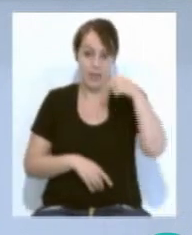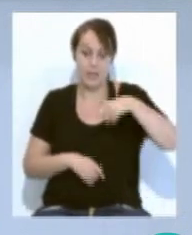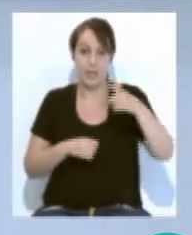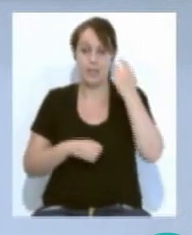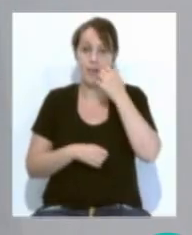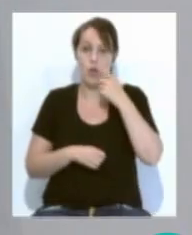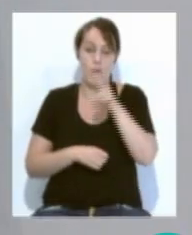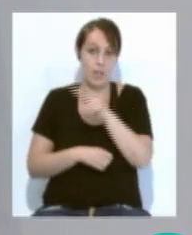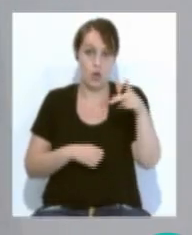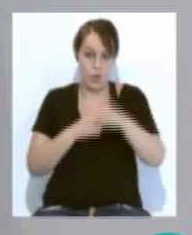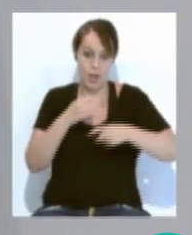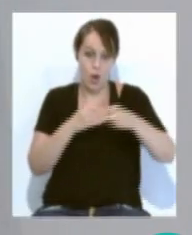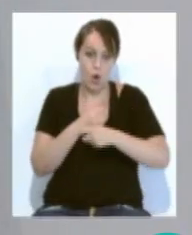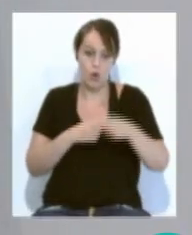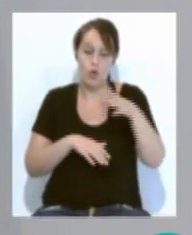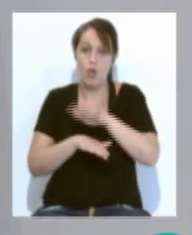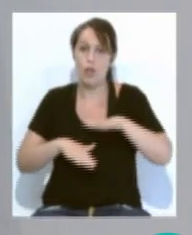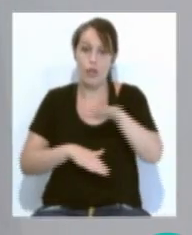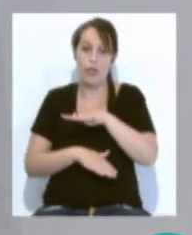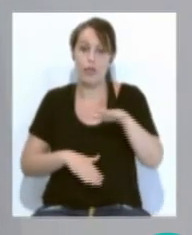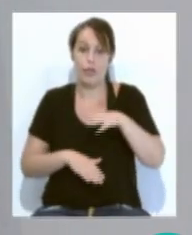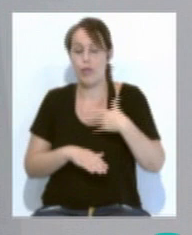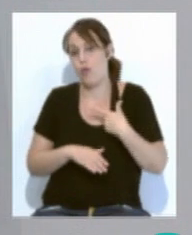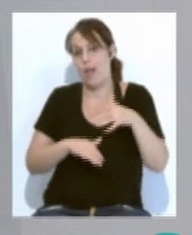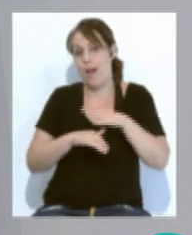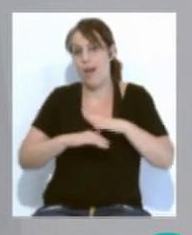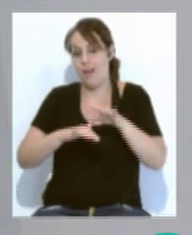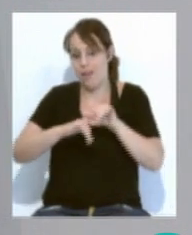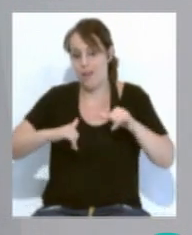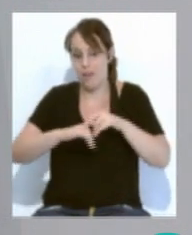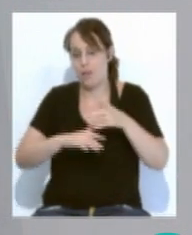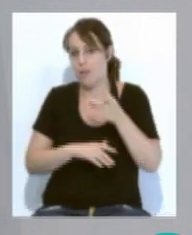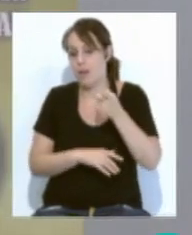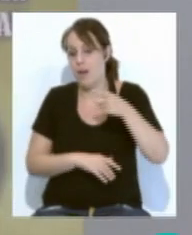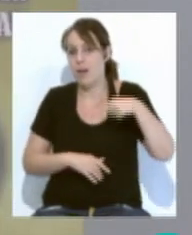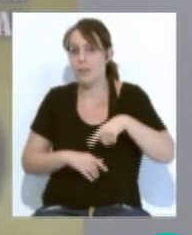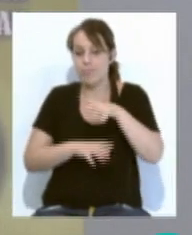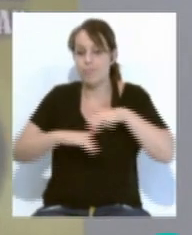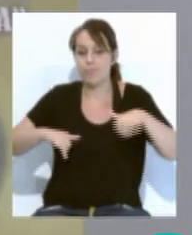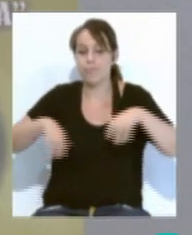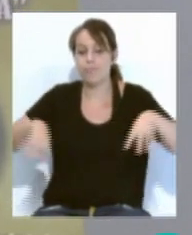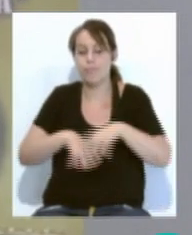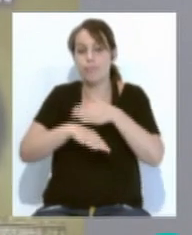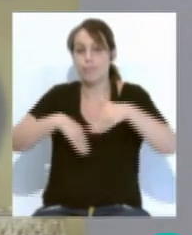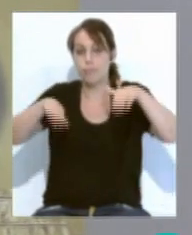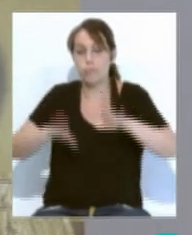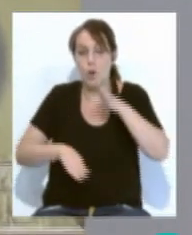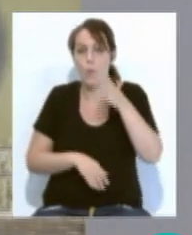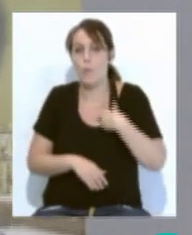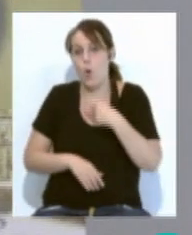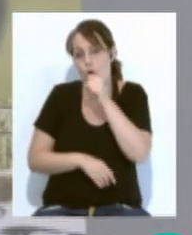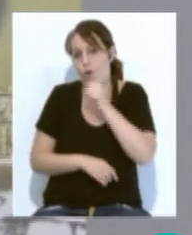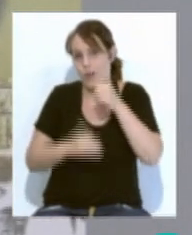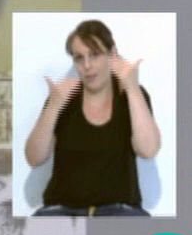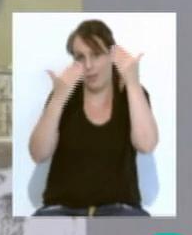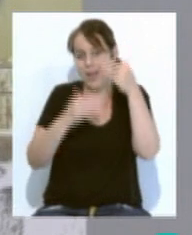de agosto en el Baluarte de la Candelaria en homenaje al veterano corista Kiko Zamora. La nueva reglamentación publicada en el